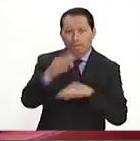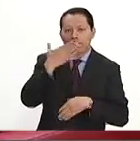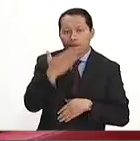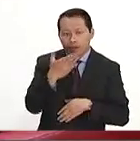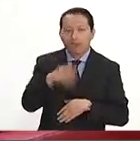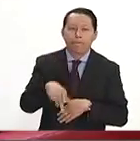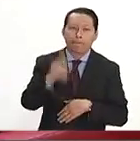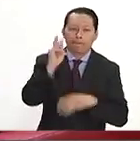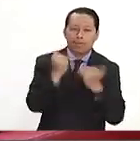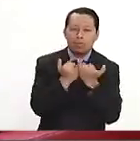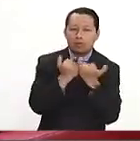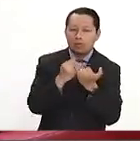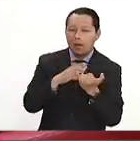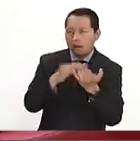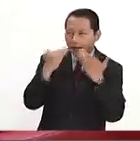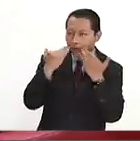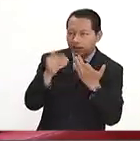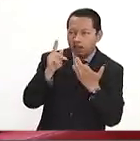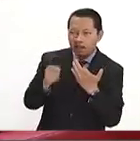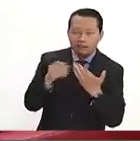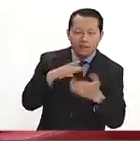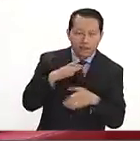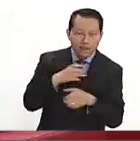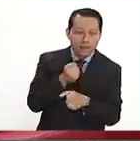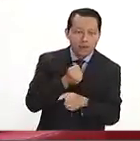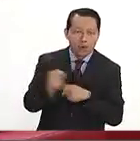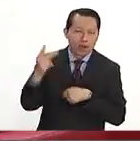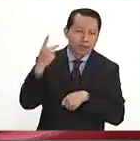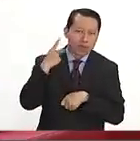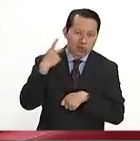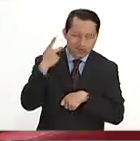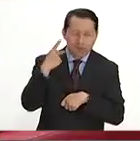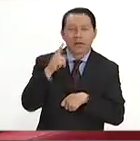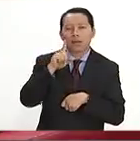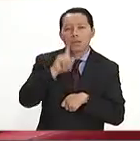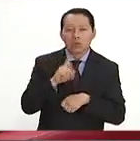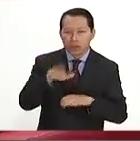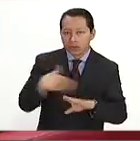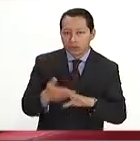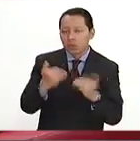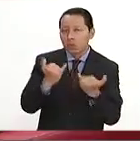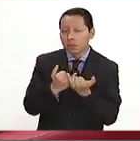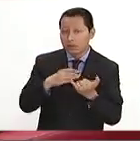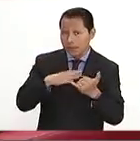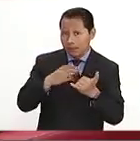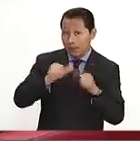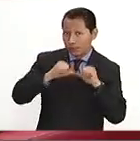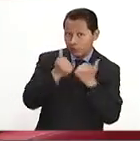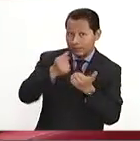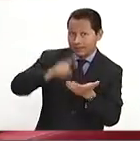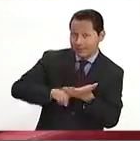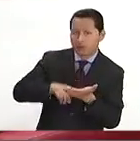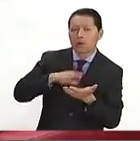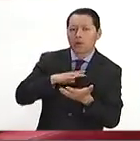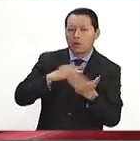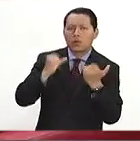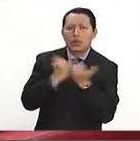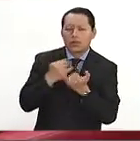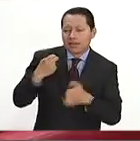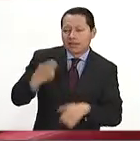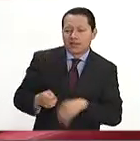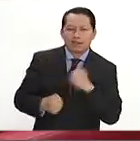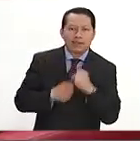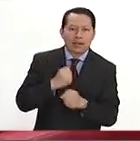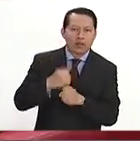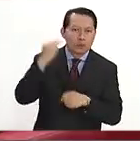sin embargo también tenemos una realidad que es la violencia política de género y que se ha denunciado y que parte de la asociación también a partir de este año,